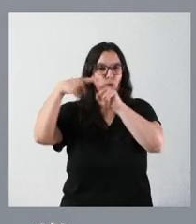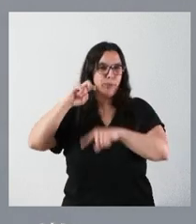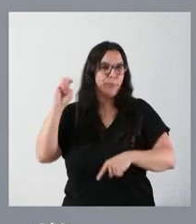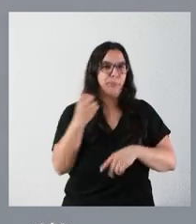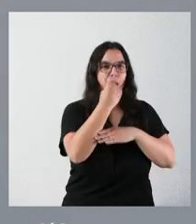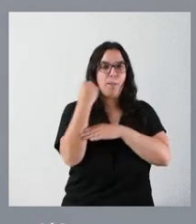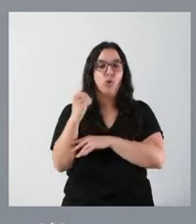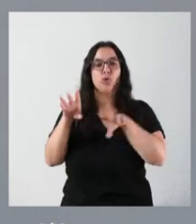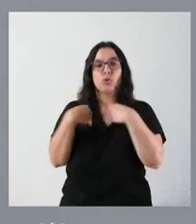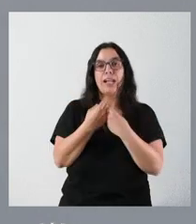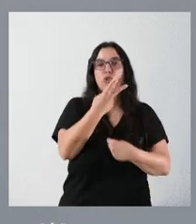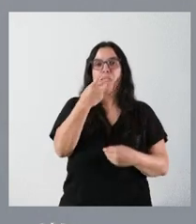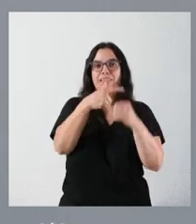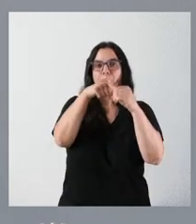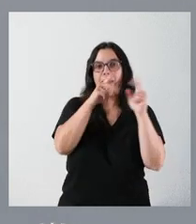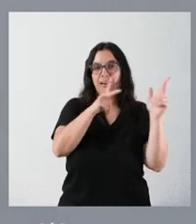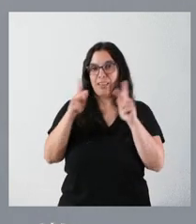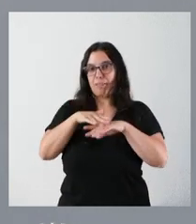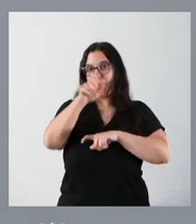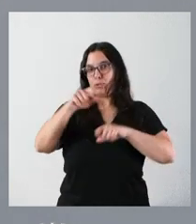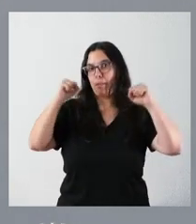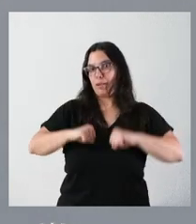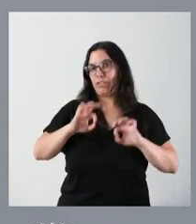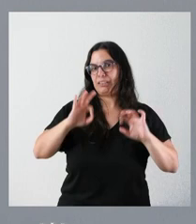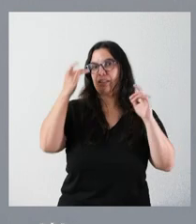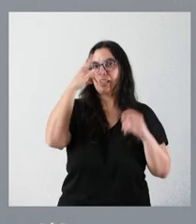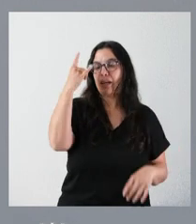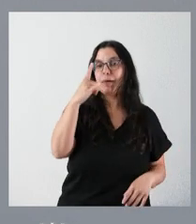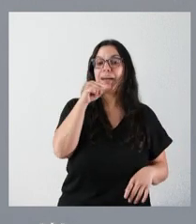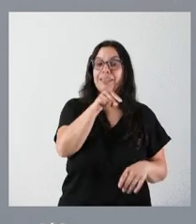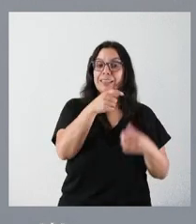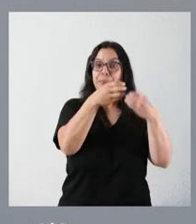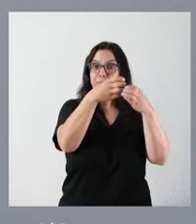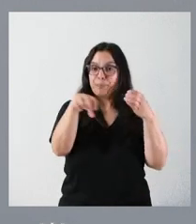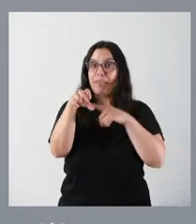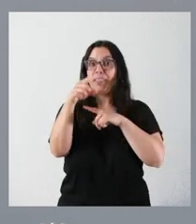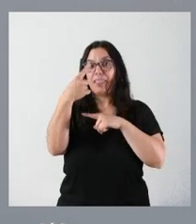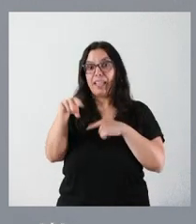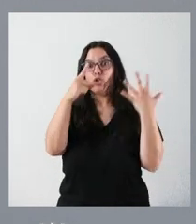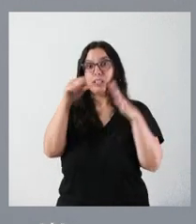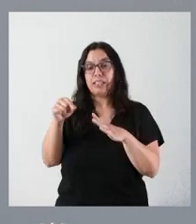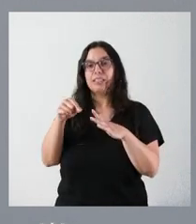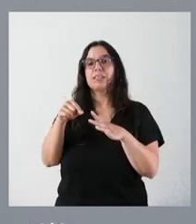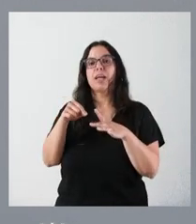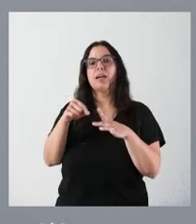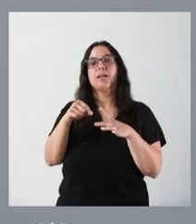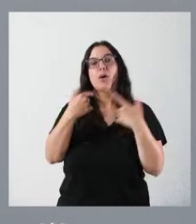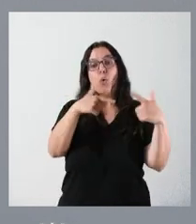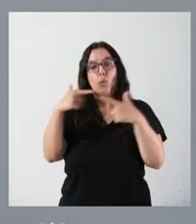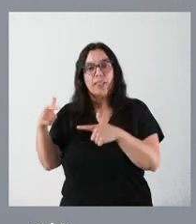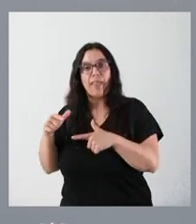de 200 plazas residenciales para personas mayores en Salamanca, de las cuales 170 se distribuirán en las 12 unidades